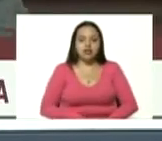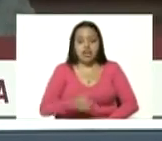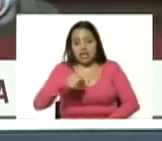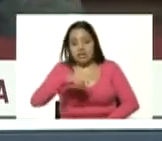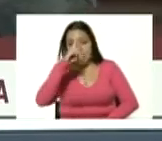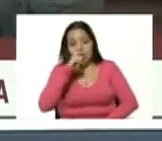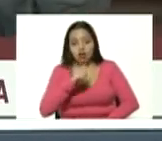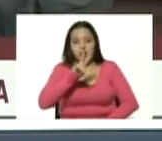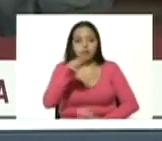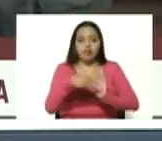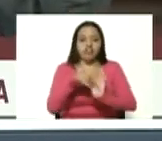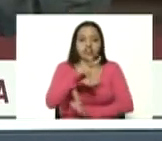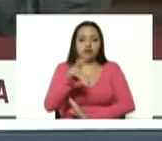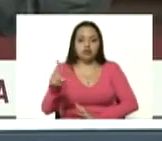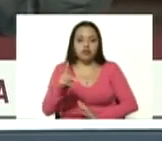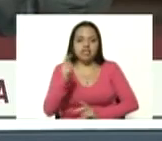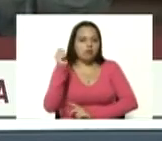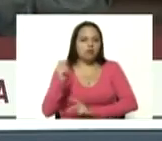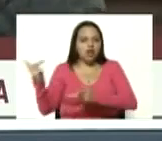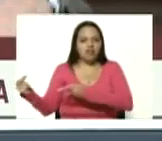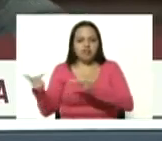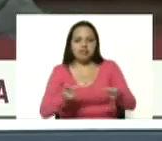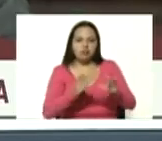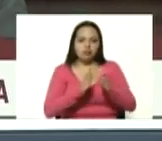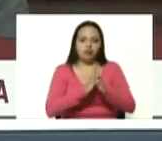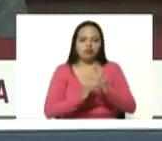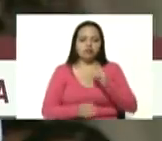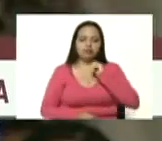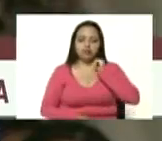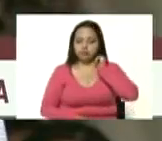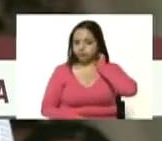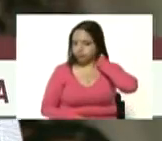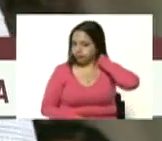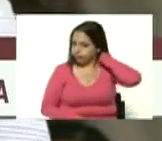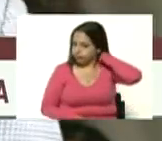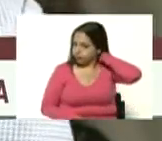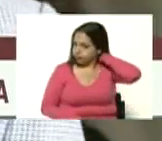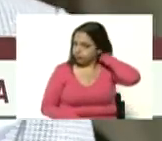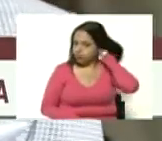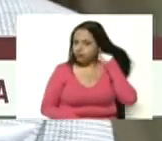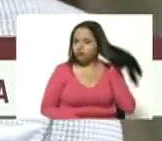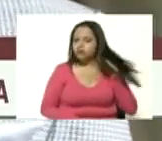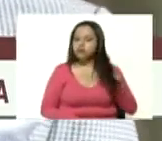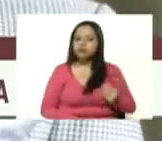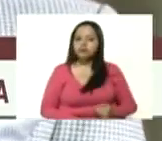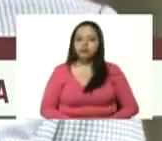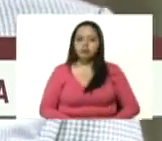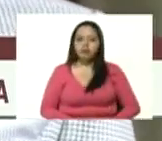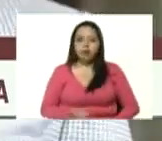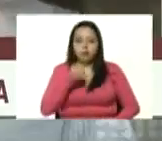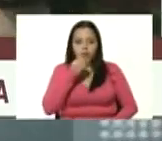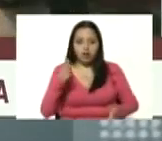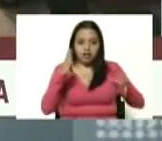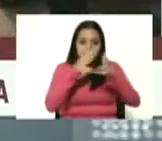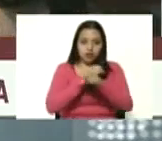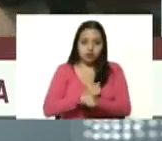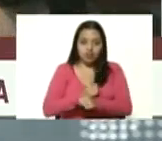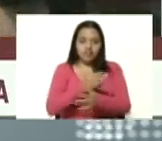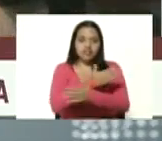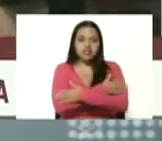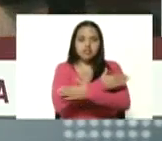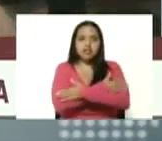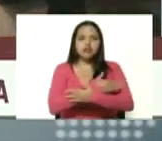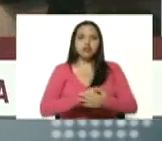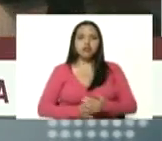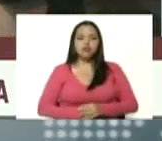2021 diputado bienvenido por favor buenas noches ante todo felicitaciones a la milicia en su día mis condolencias